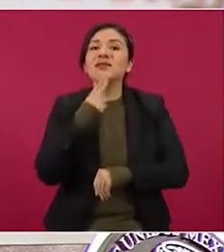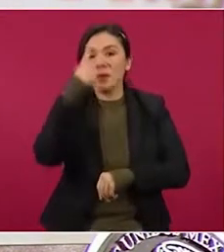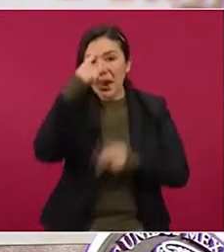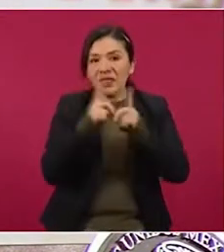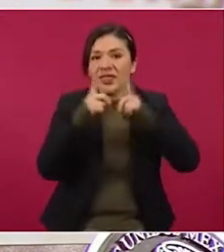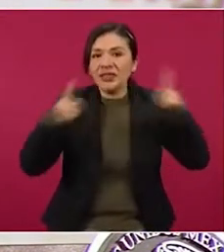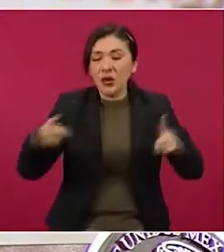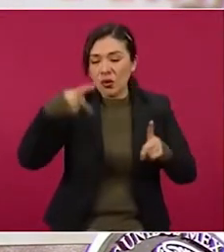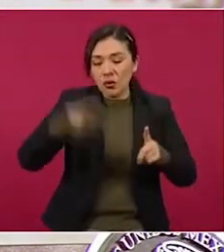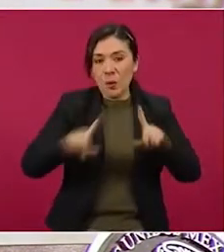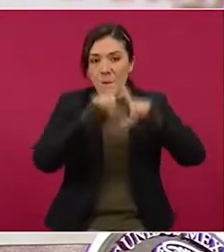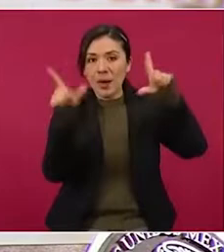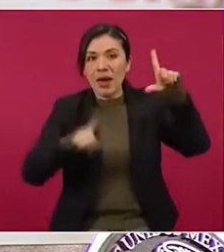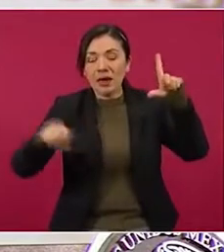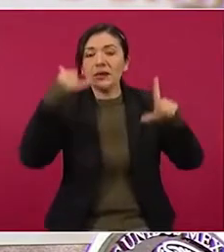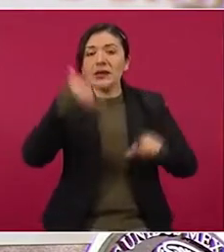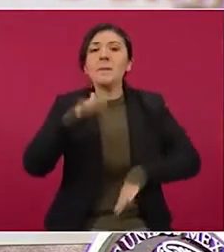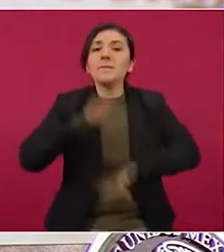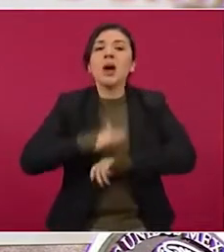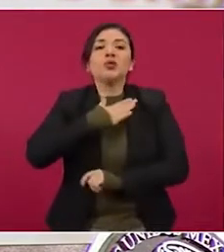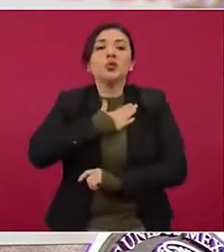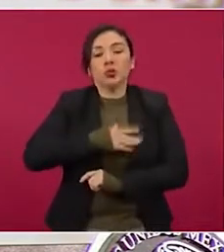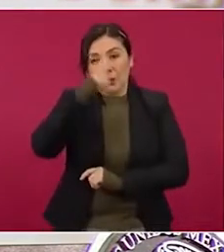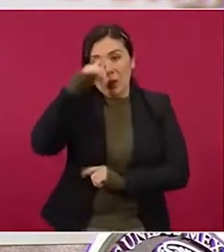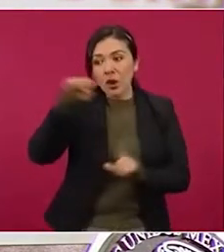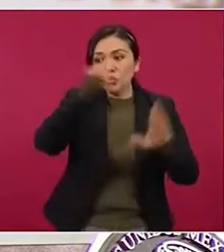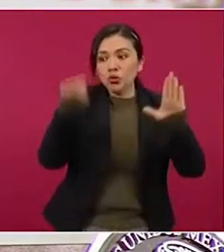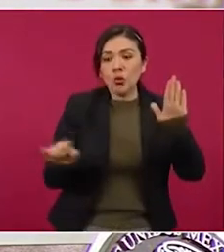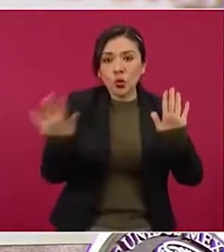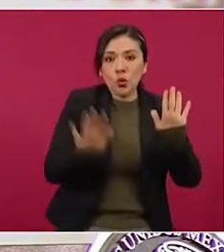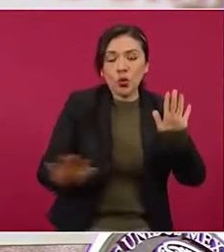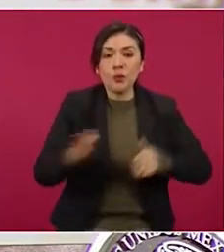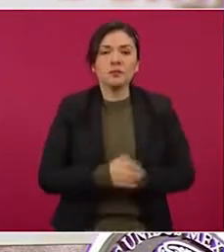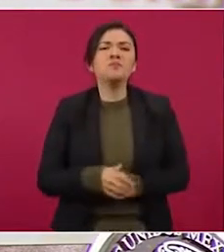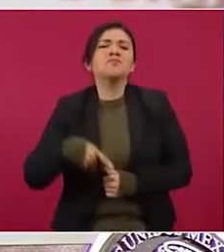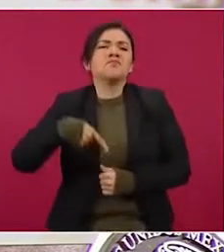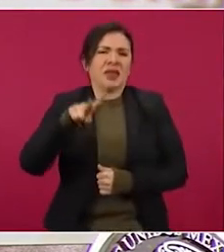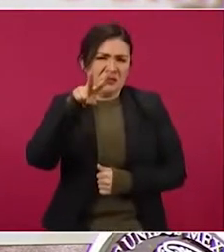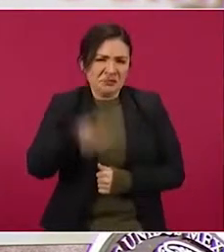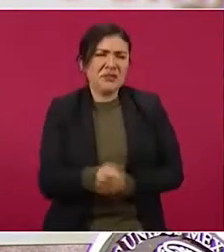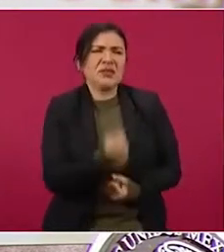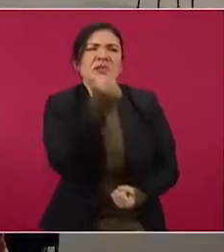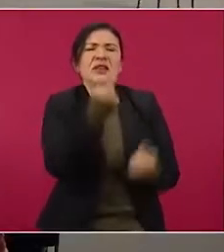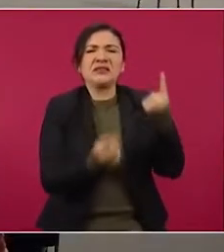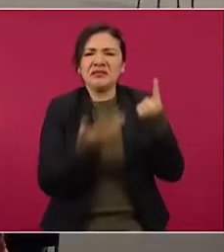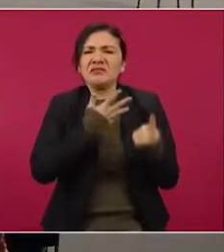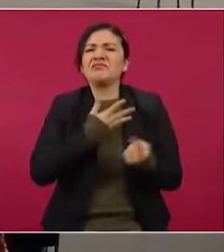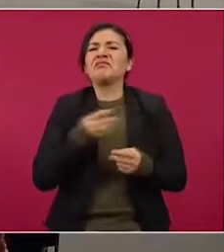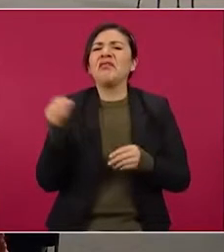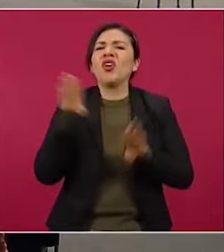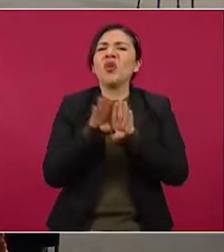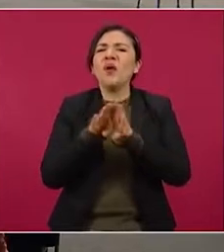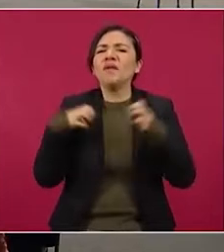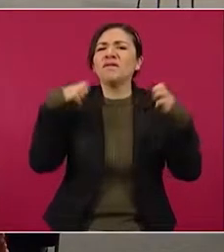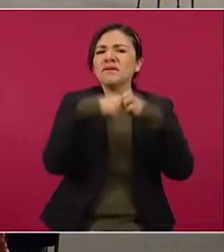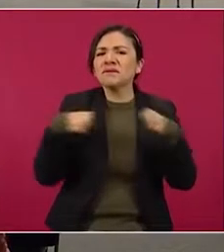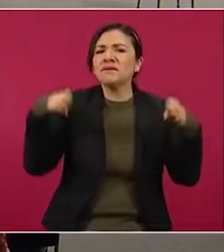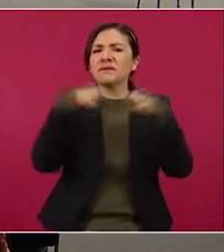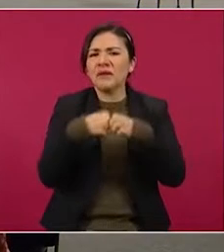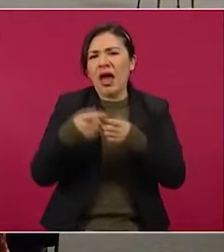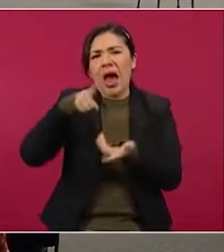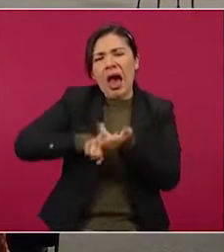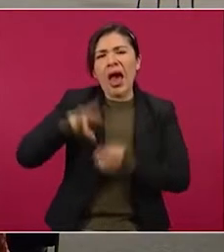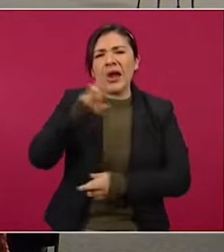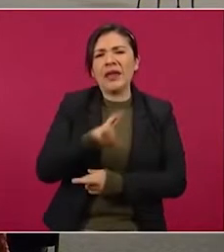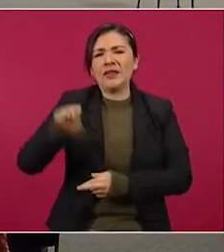justicia para el suroeste. Pero por supuesto que no faltaron los desinformadores en redes sociales, quienes hicieron